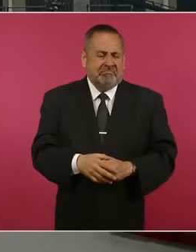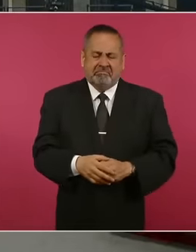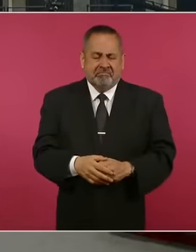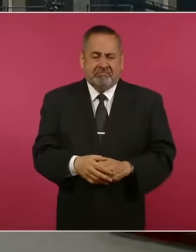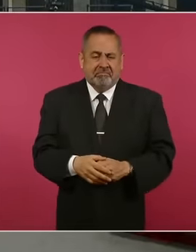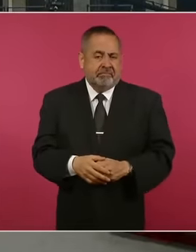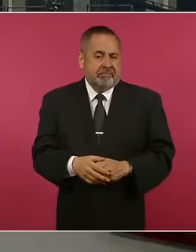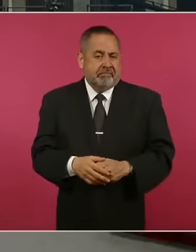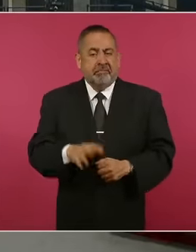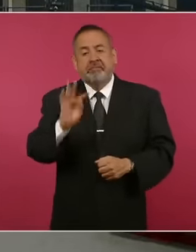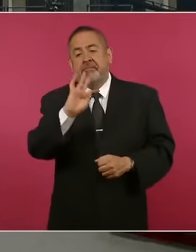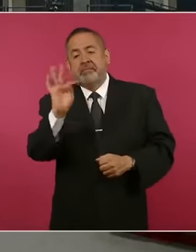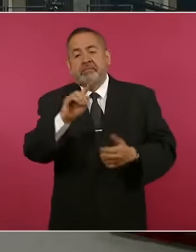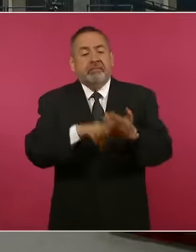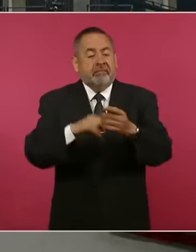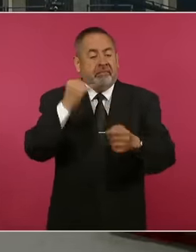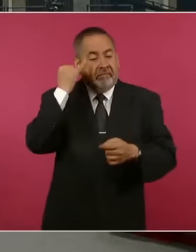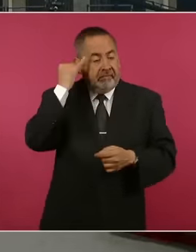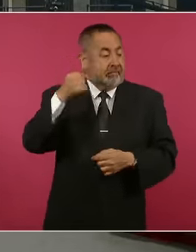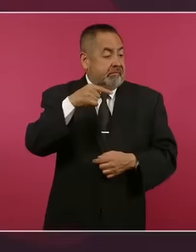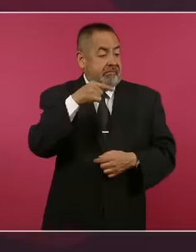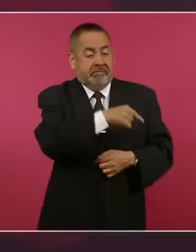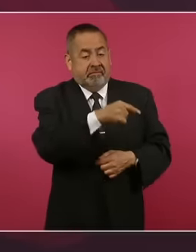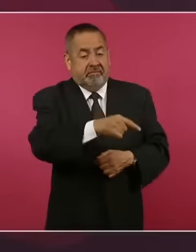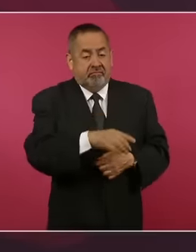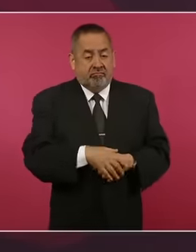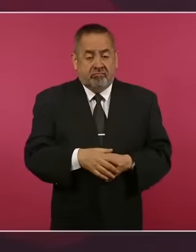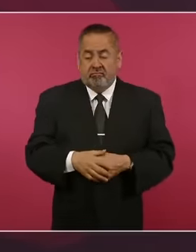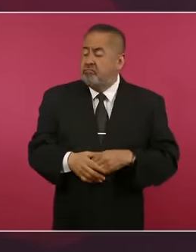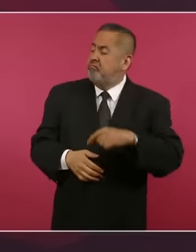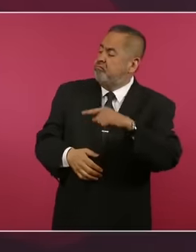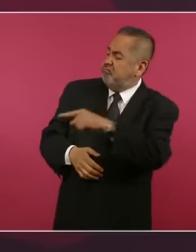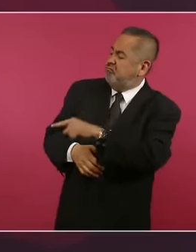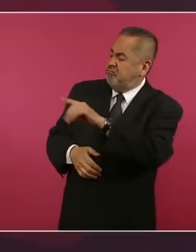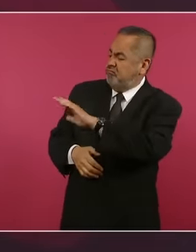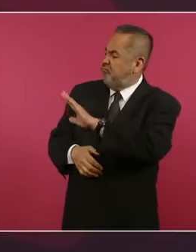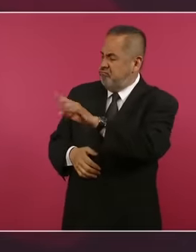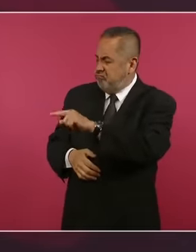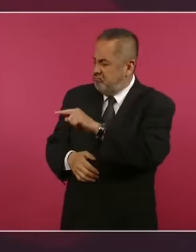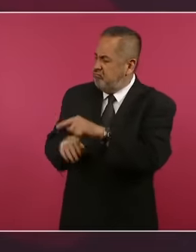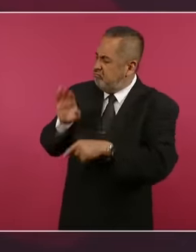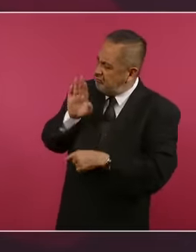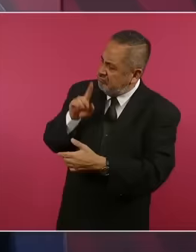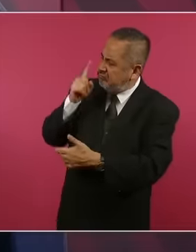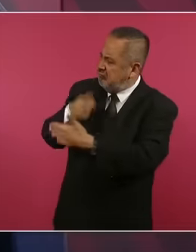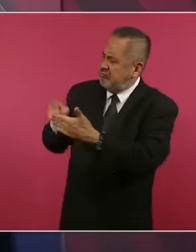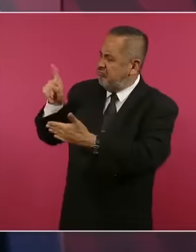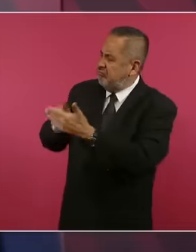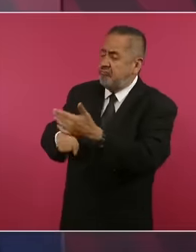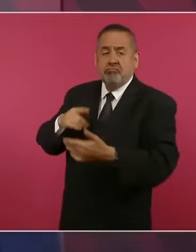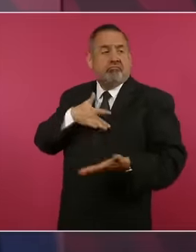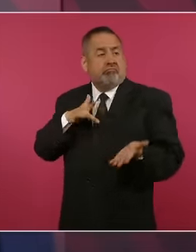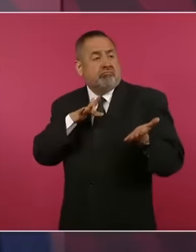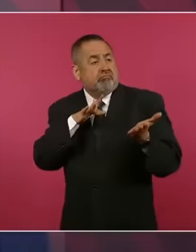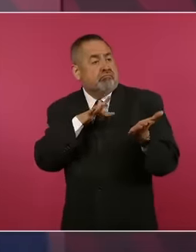de repente alguien sale. Yo estoy a favor del rey de España